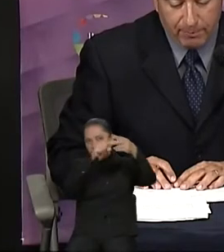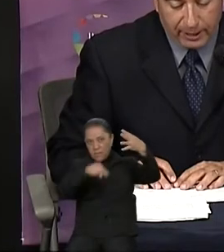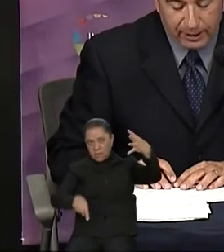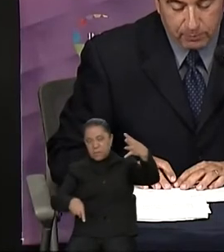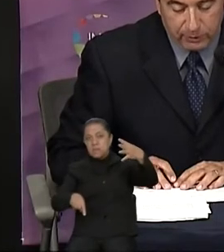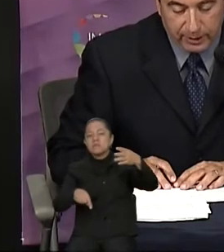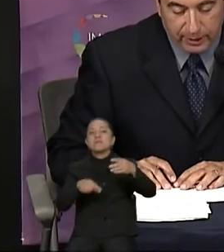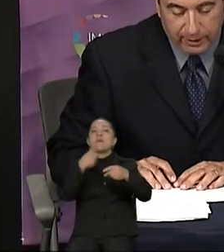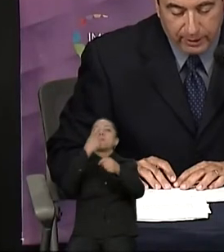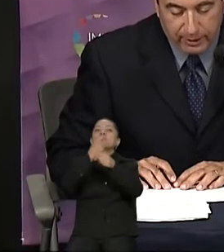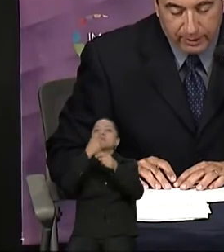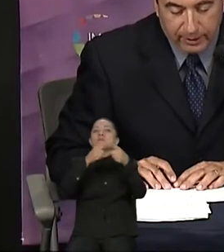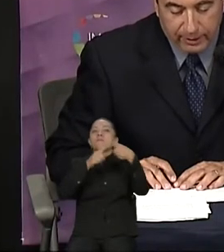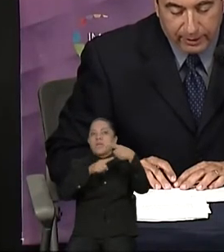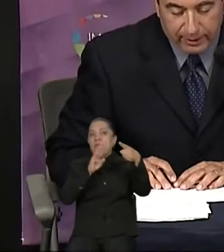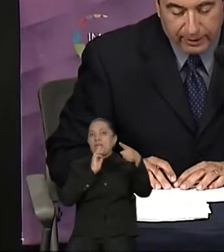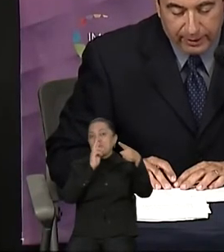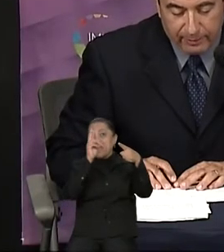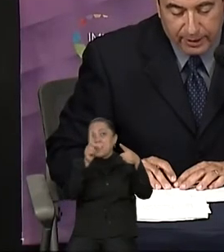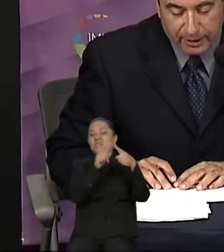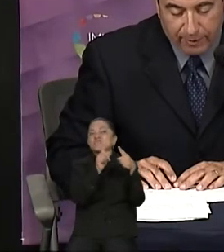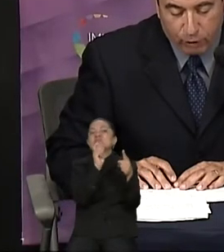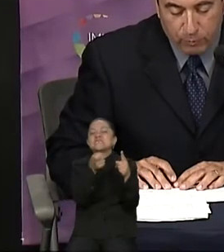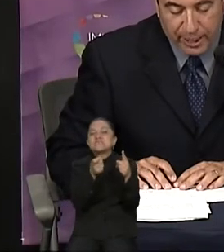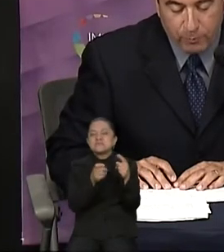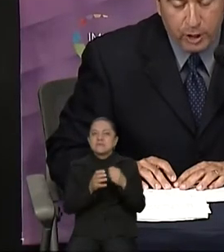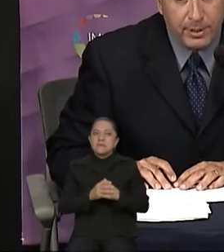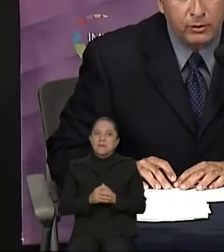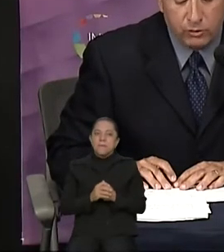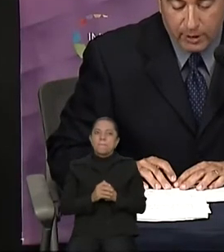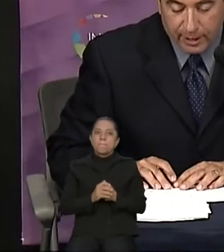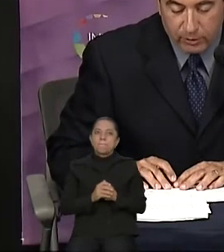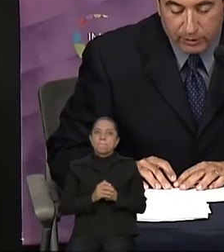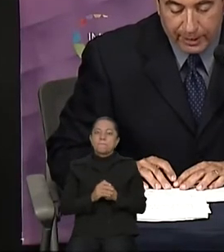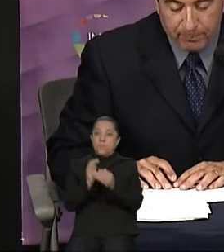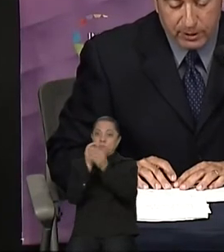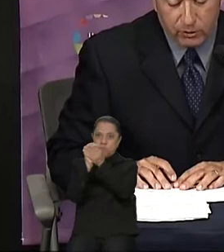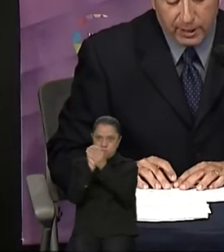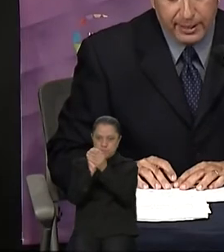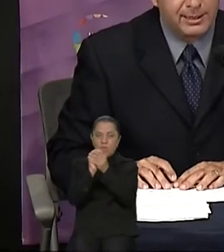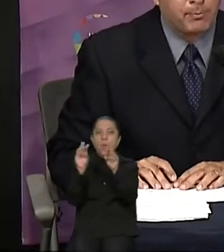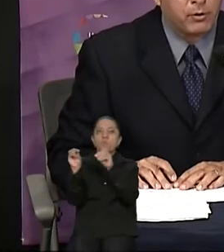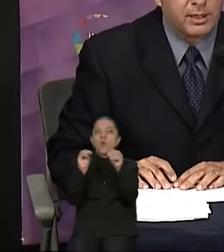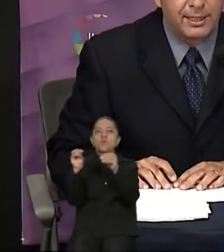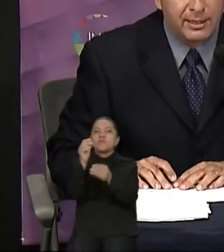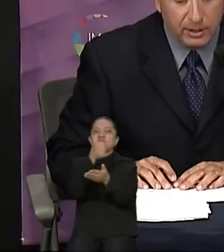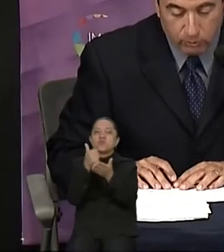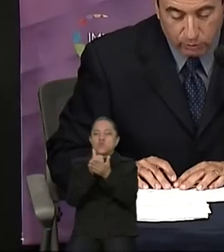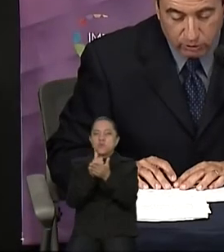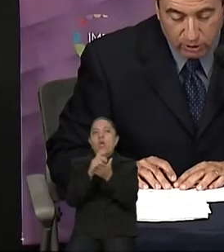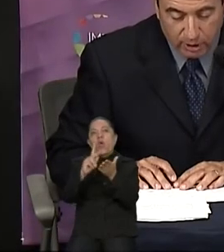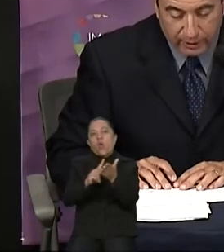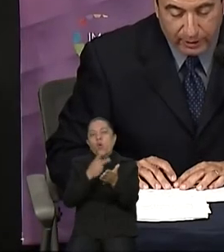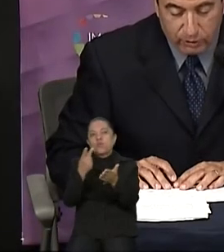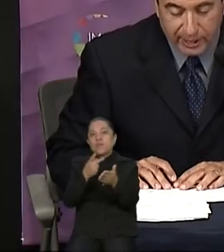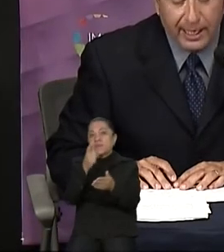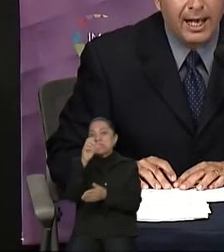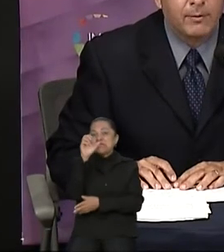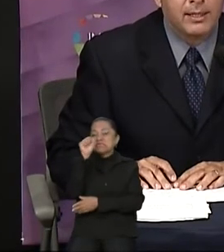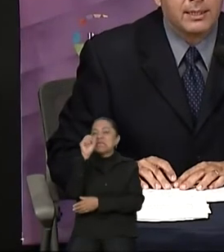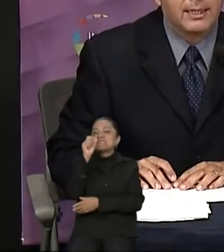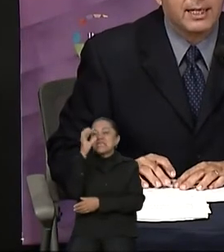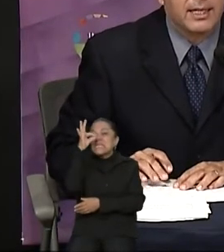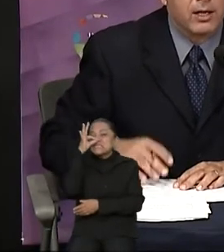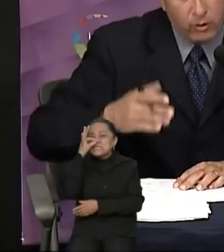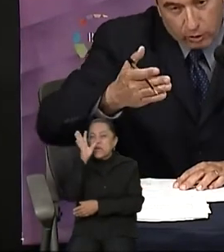primera para responder en la fórmula de movimiento ciudadano en la persona y hasta por 60 segundos de José